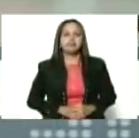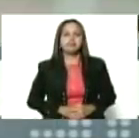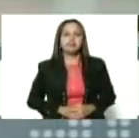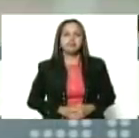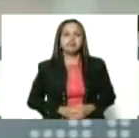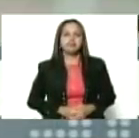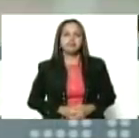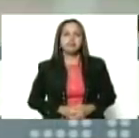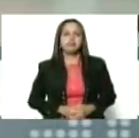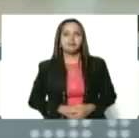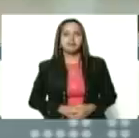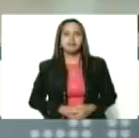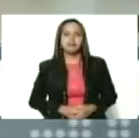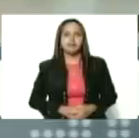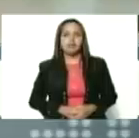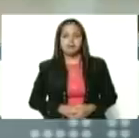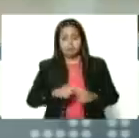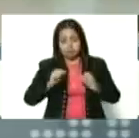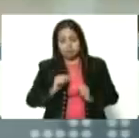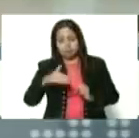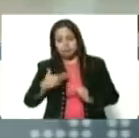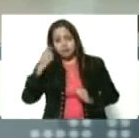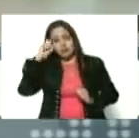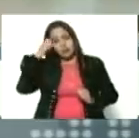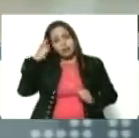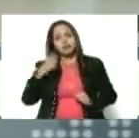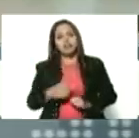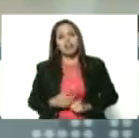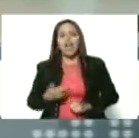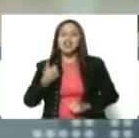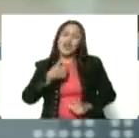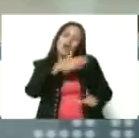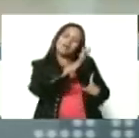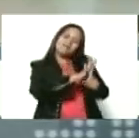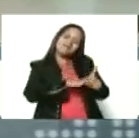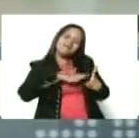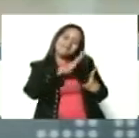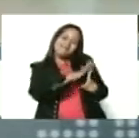Y lo que yo sí puedo recordar es que era el consentido de la casa.